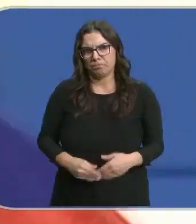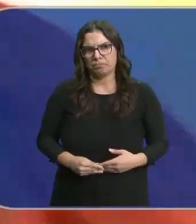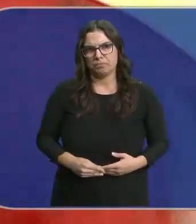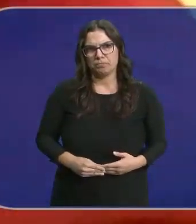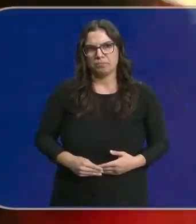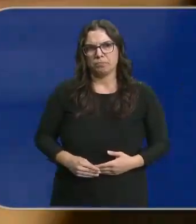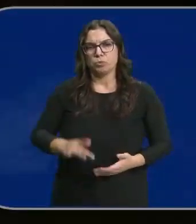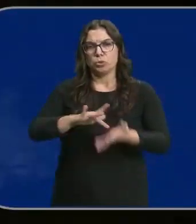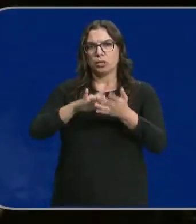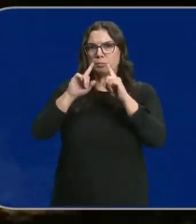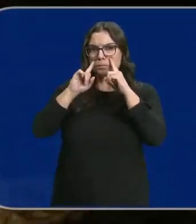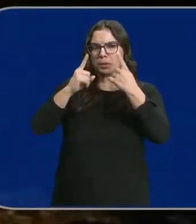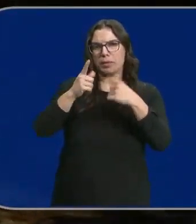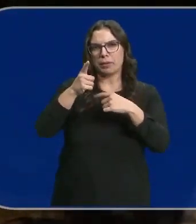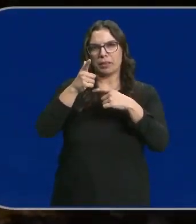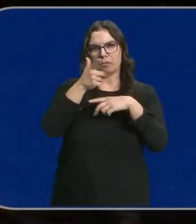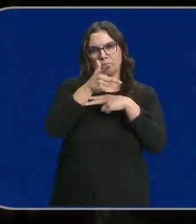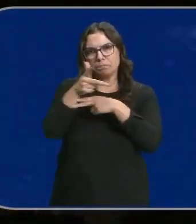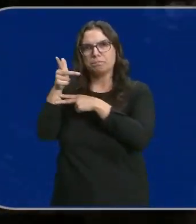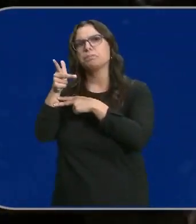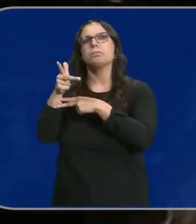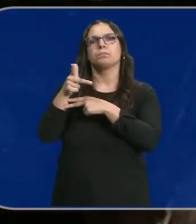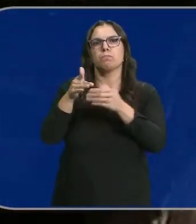Son las primeras imágenes de aquel suceso.